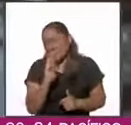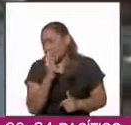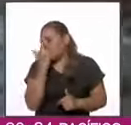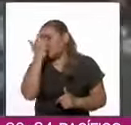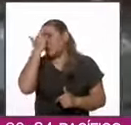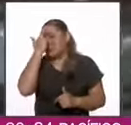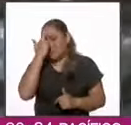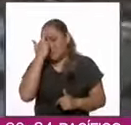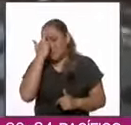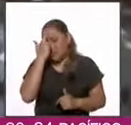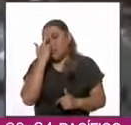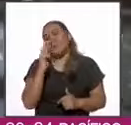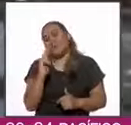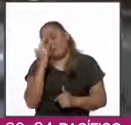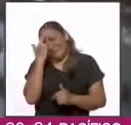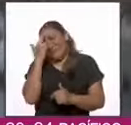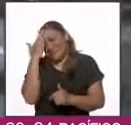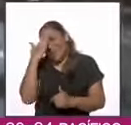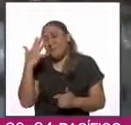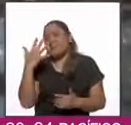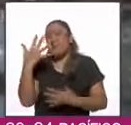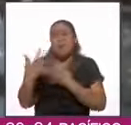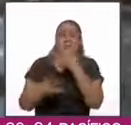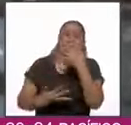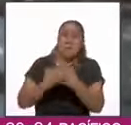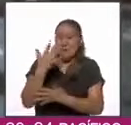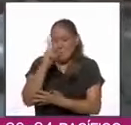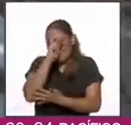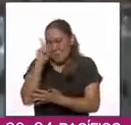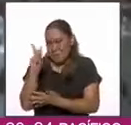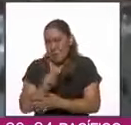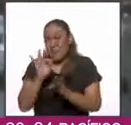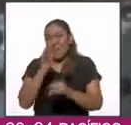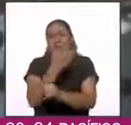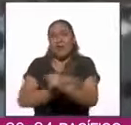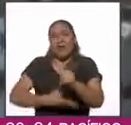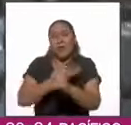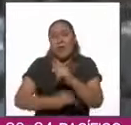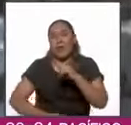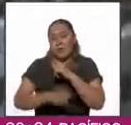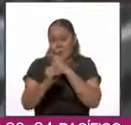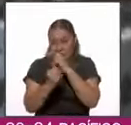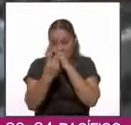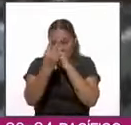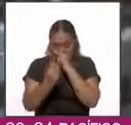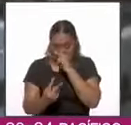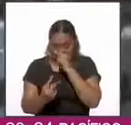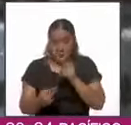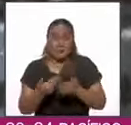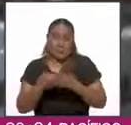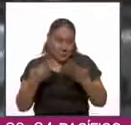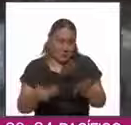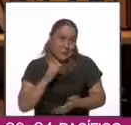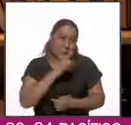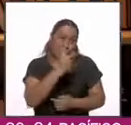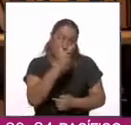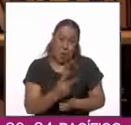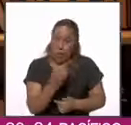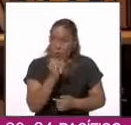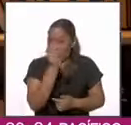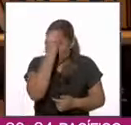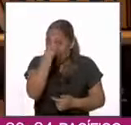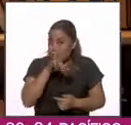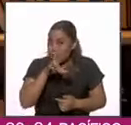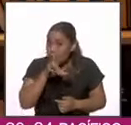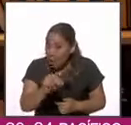y no solo por la terrible tragedia que ocurrió la tarde del 2 de octubre. Y así como el 2 de octubre no se olvida,